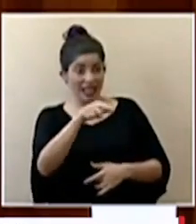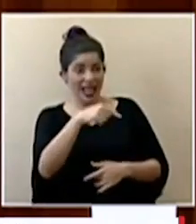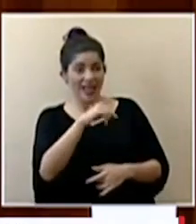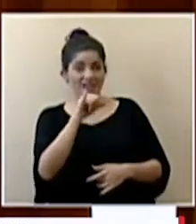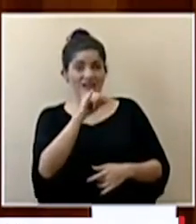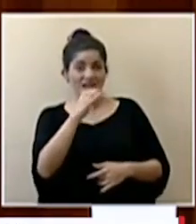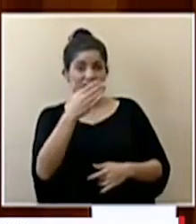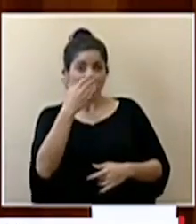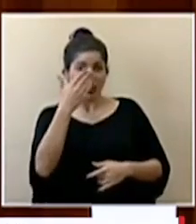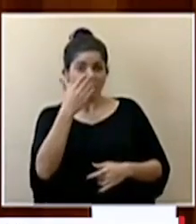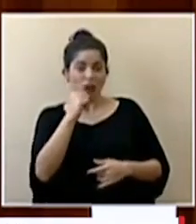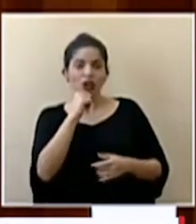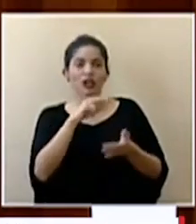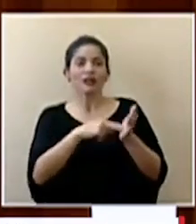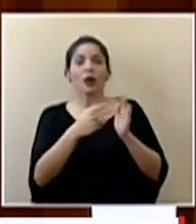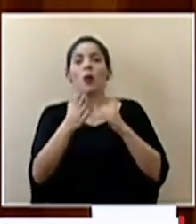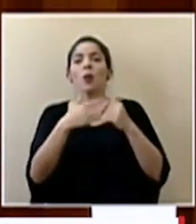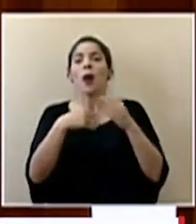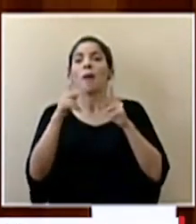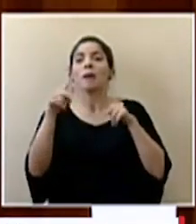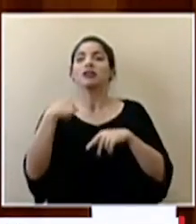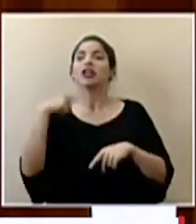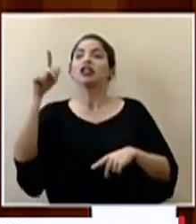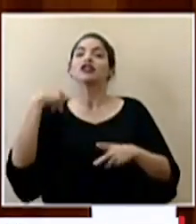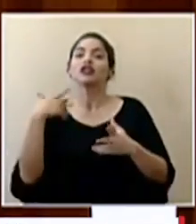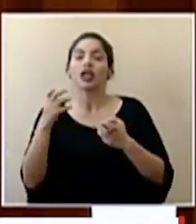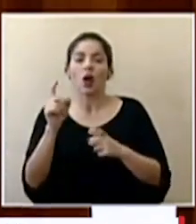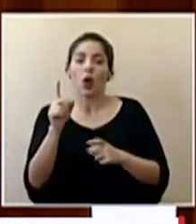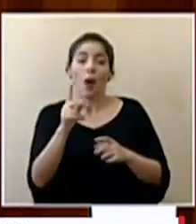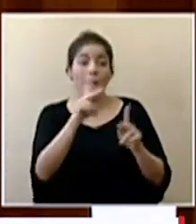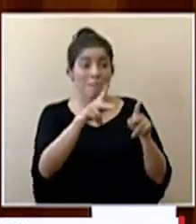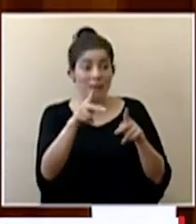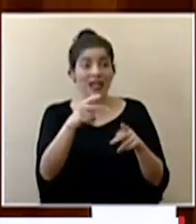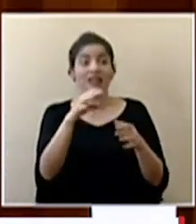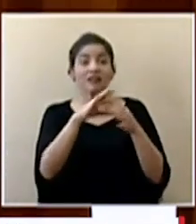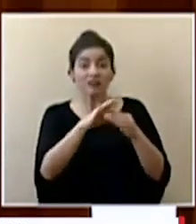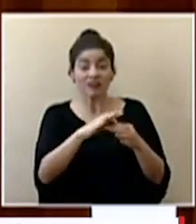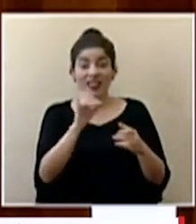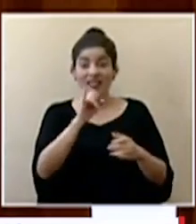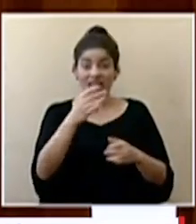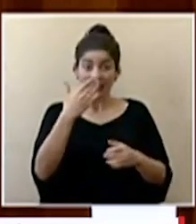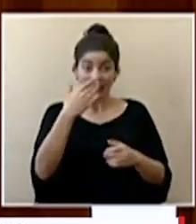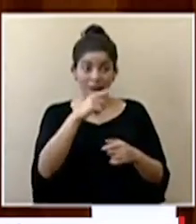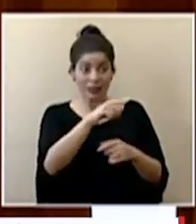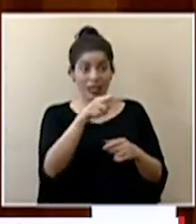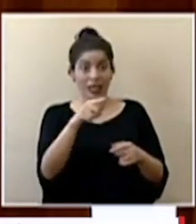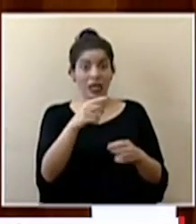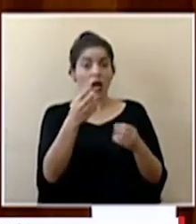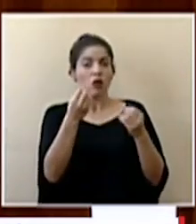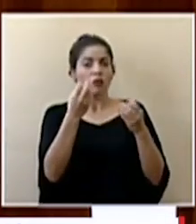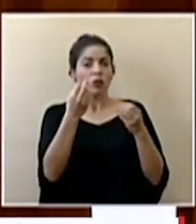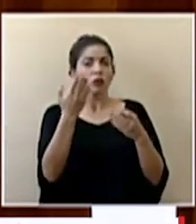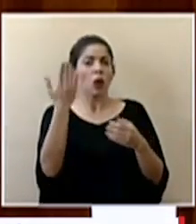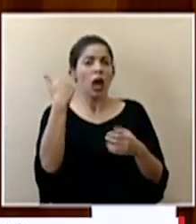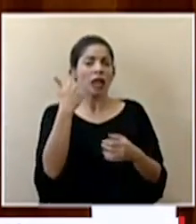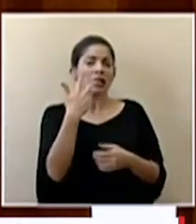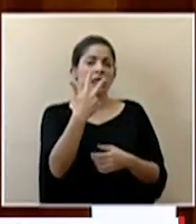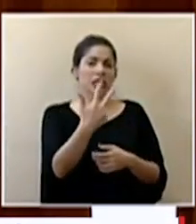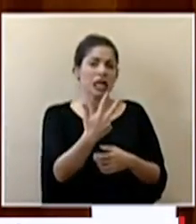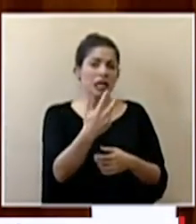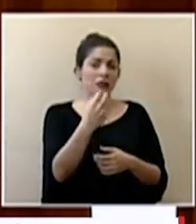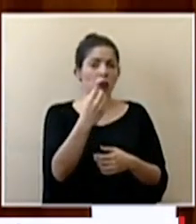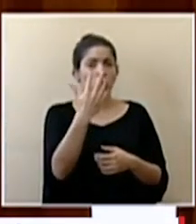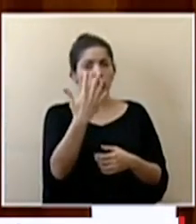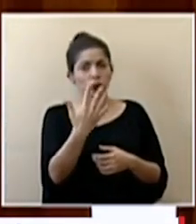respiratoria no es que tampoco llegue a cualquier persona que se le ocurre sino que llegan con infección respiratoria se aumentó en muchos de ellos que tenían tres o